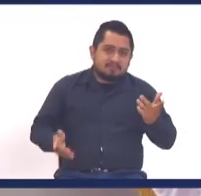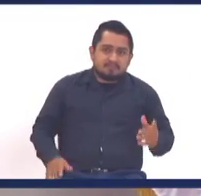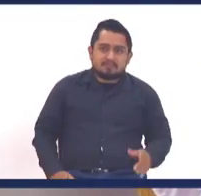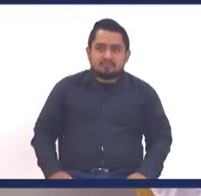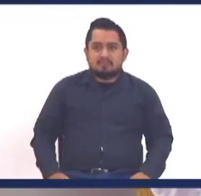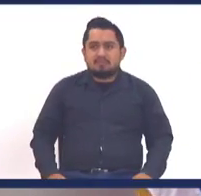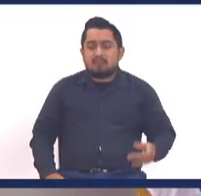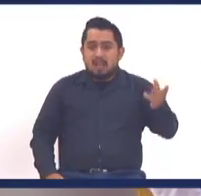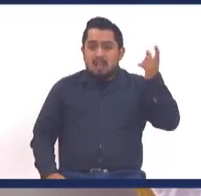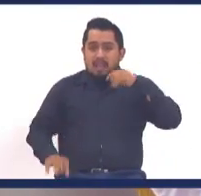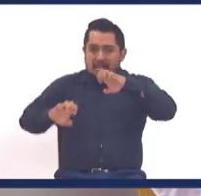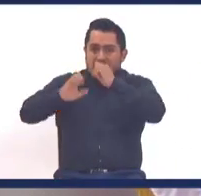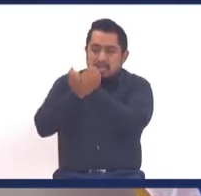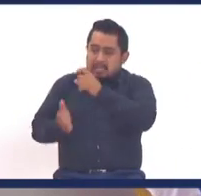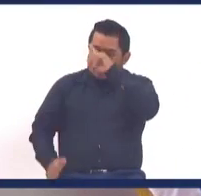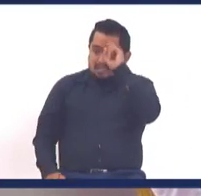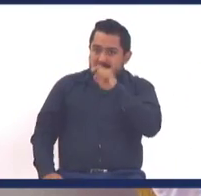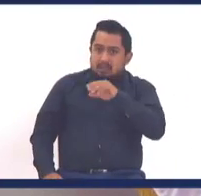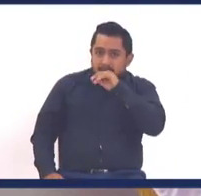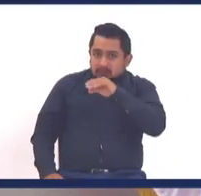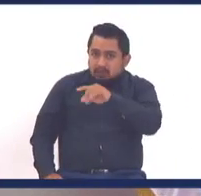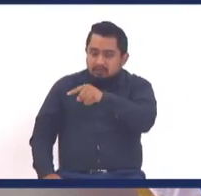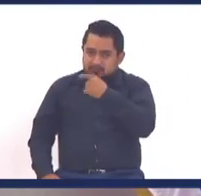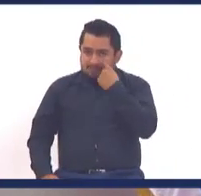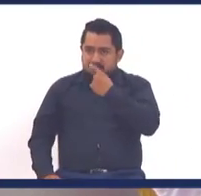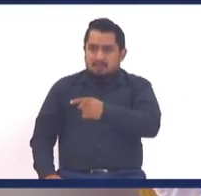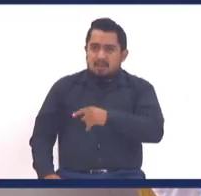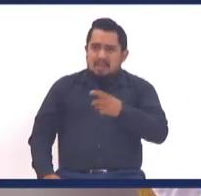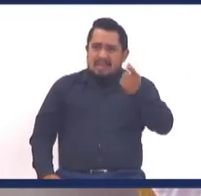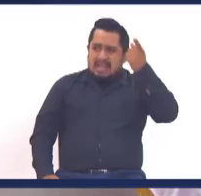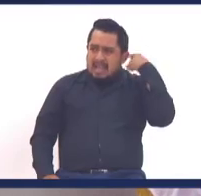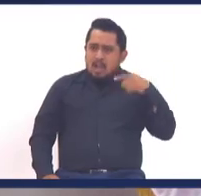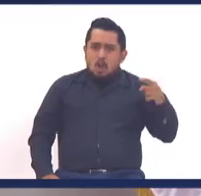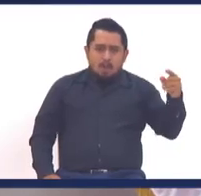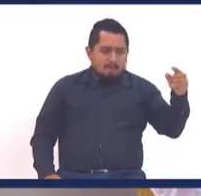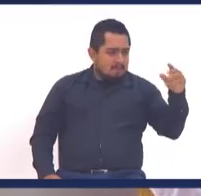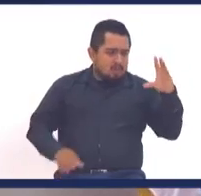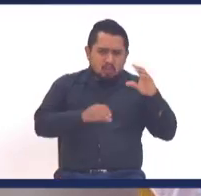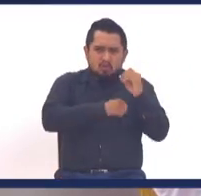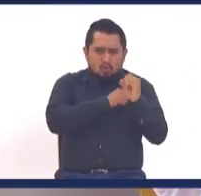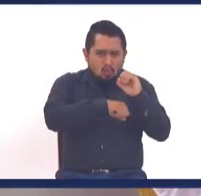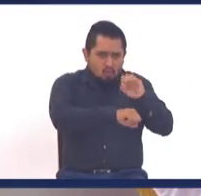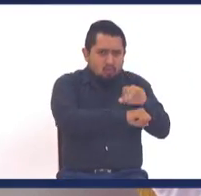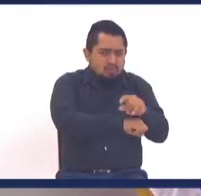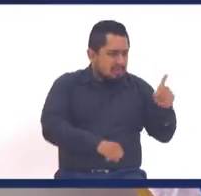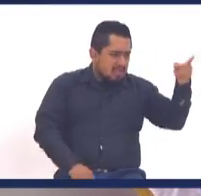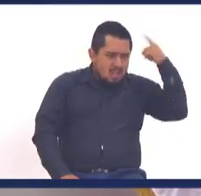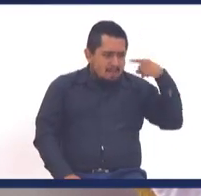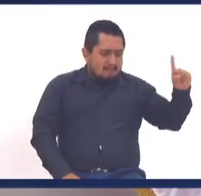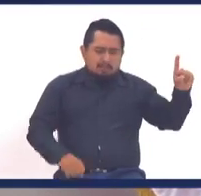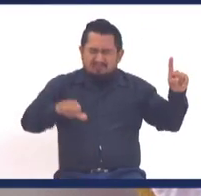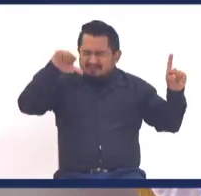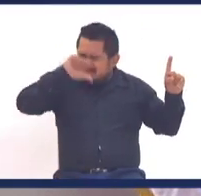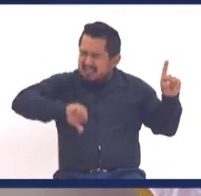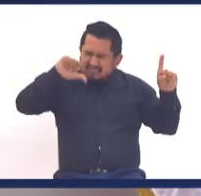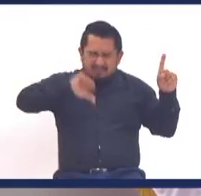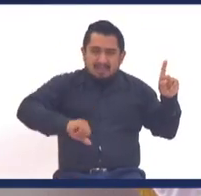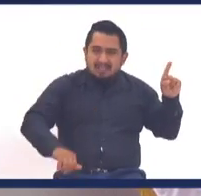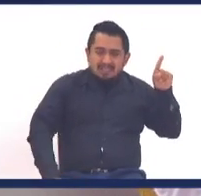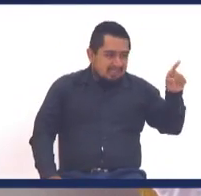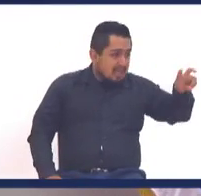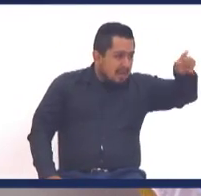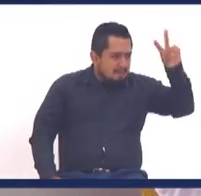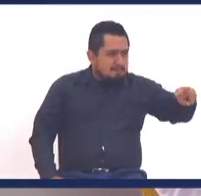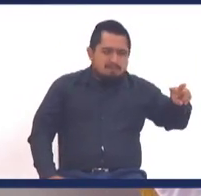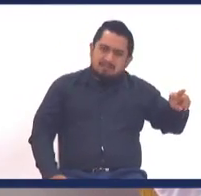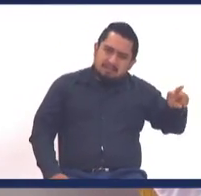estaba contando al equipo de trabajo, en esas consejerías que usted atiende, yo tuve un caso de un caballero, estaba mal, pero mal, mal, ese hombre pasaba tirado